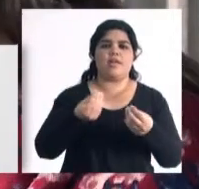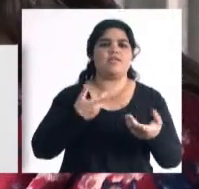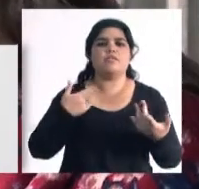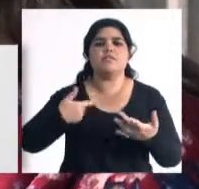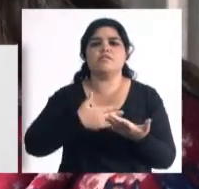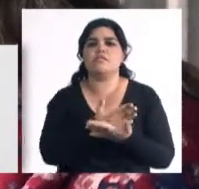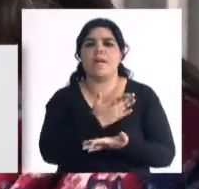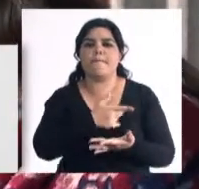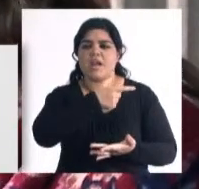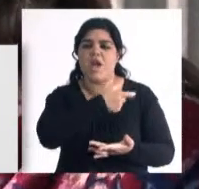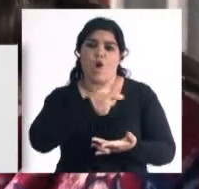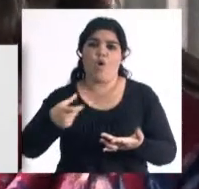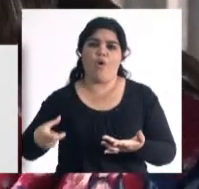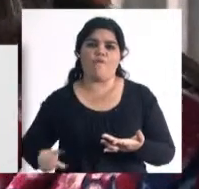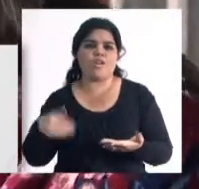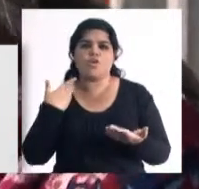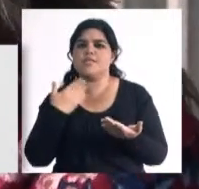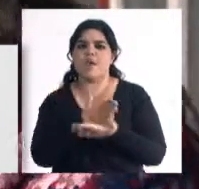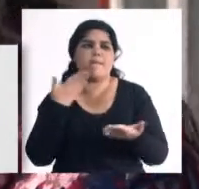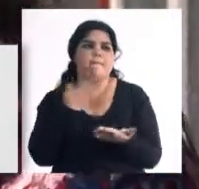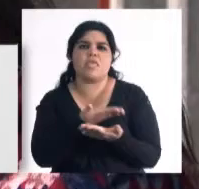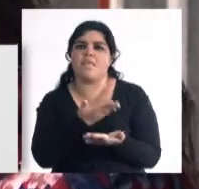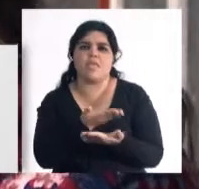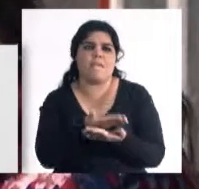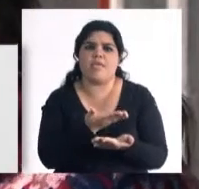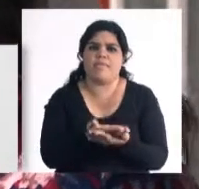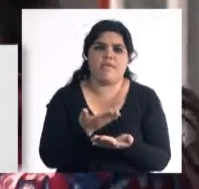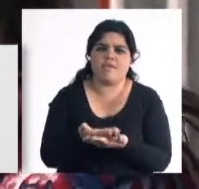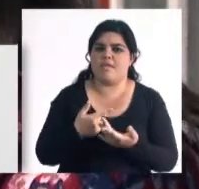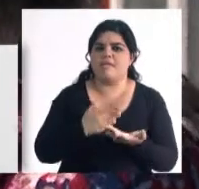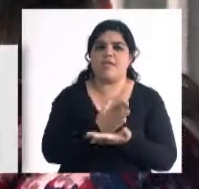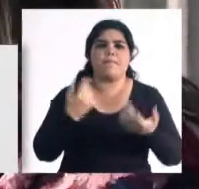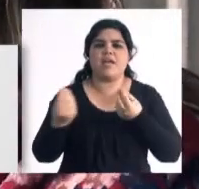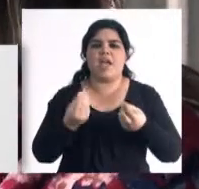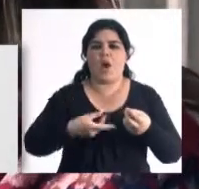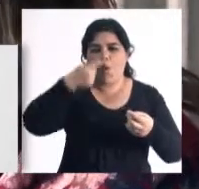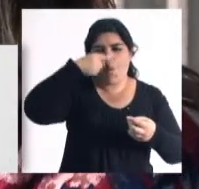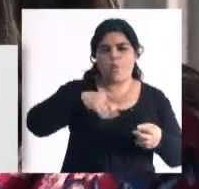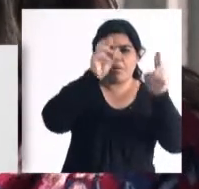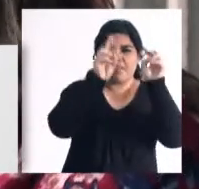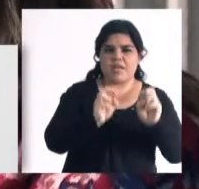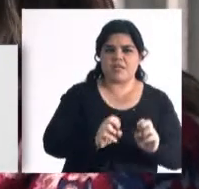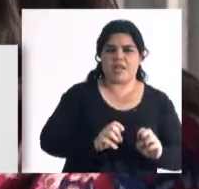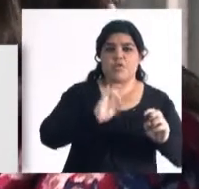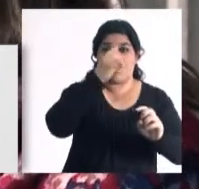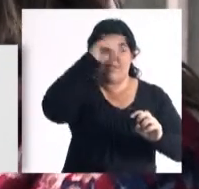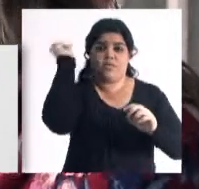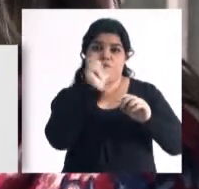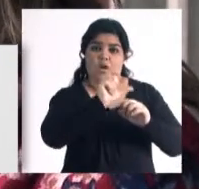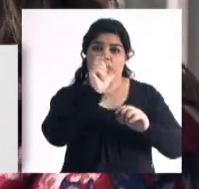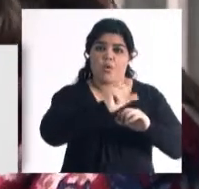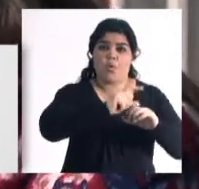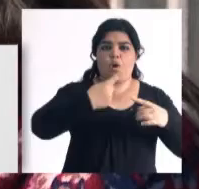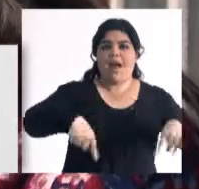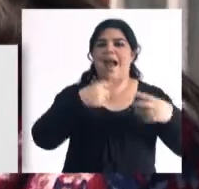demanda, digamos, del sistema de gobierno mendocino en el diagnóstico último de la Universidad Nacional de Cuyo, en perspectiva de